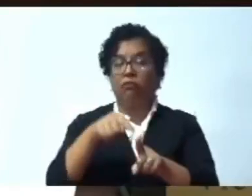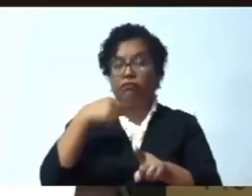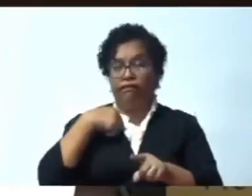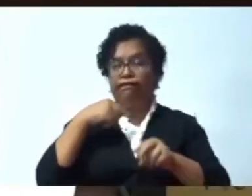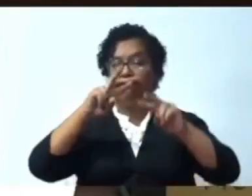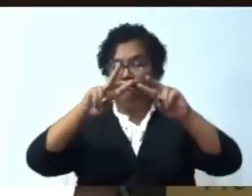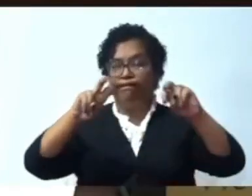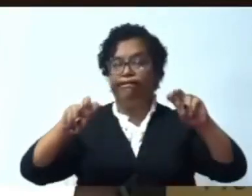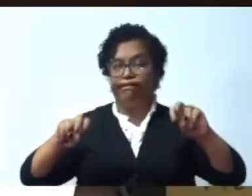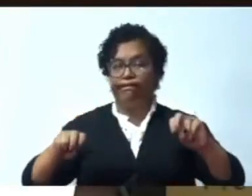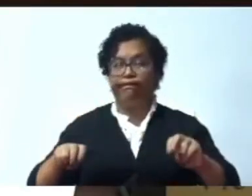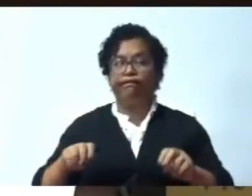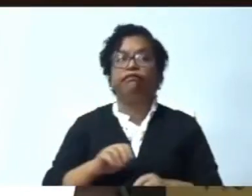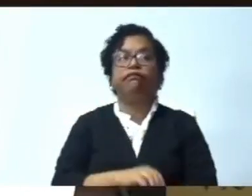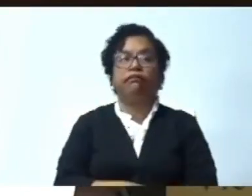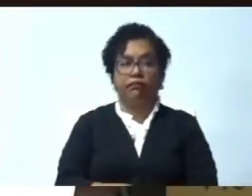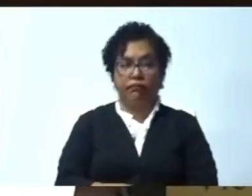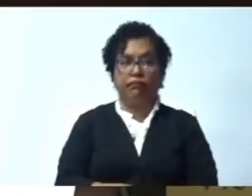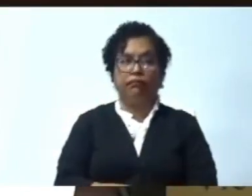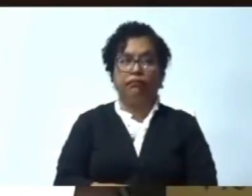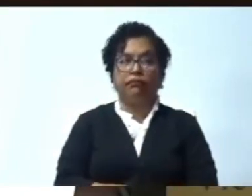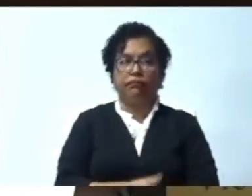Los Andros Sánchez, tiene la palabra.